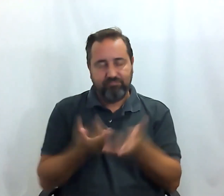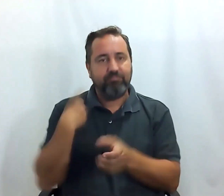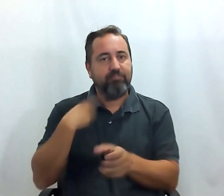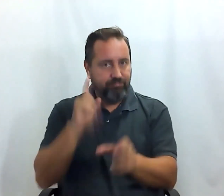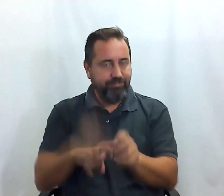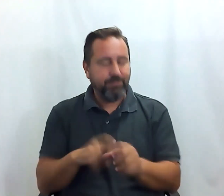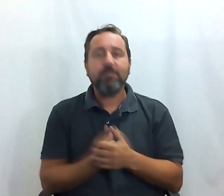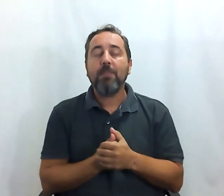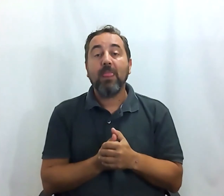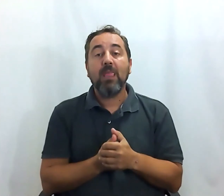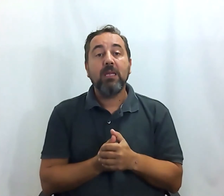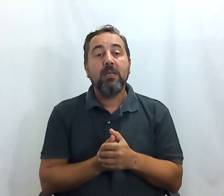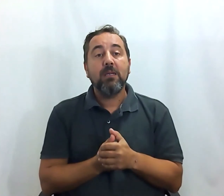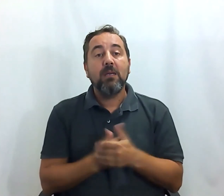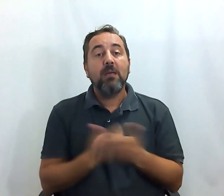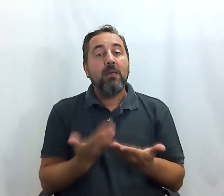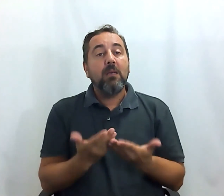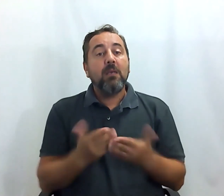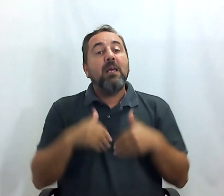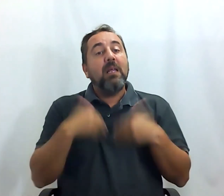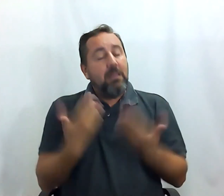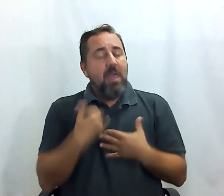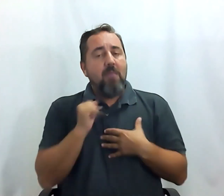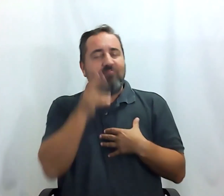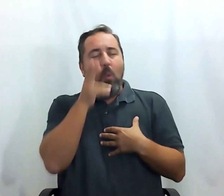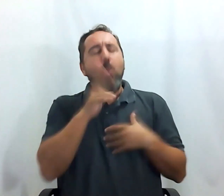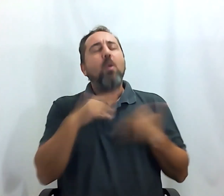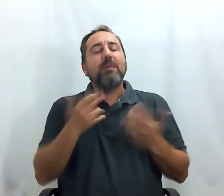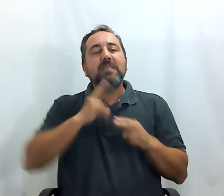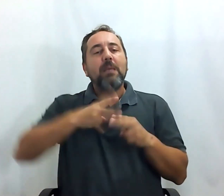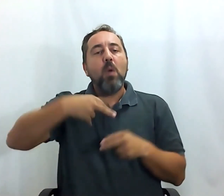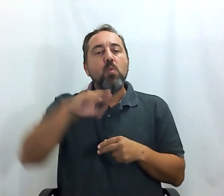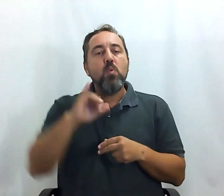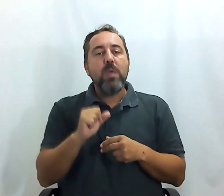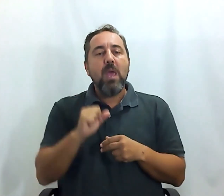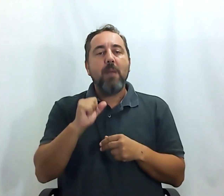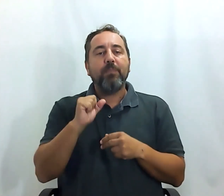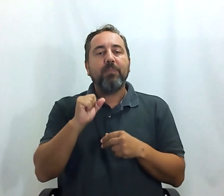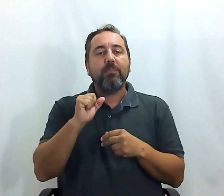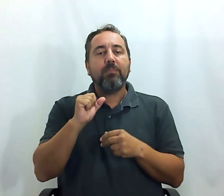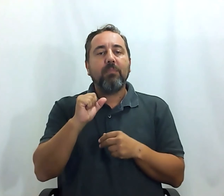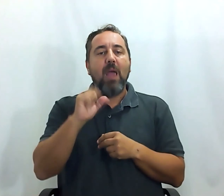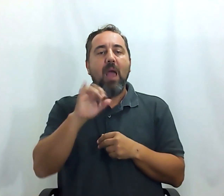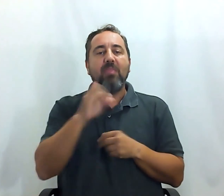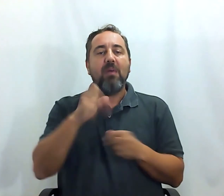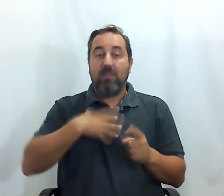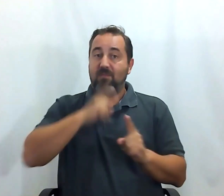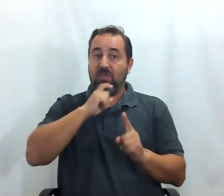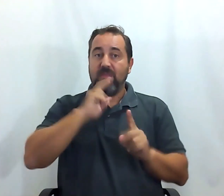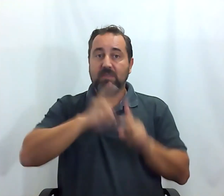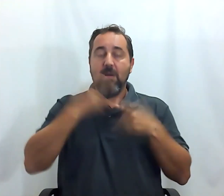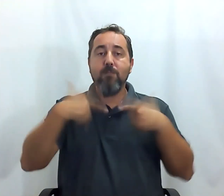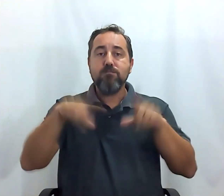Y luego tenemos también el lujo de contar con Nuria Asanza. Nuria es la fundadora del blog